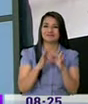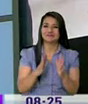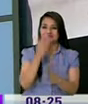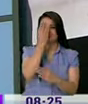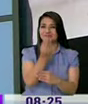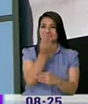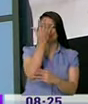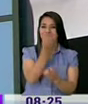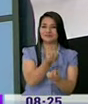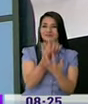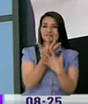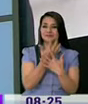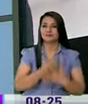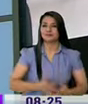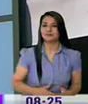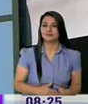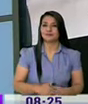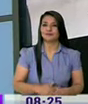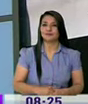Cuéntenos.